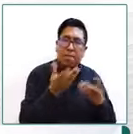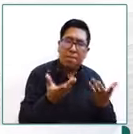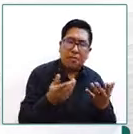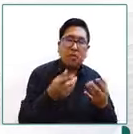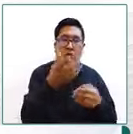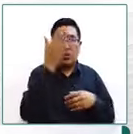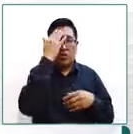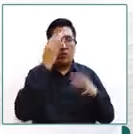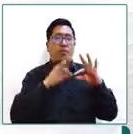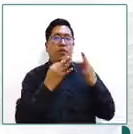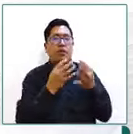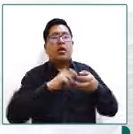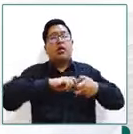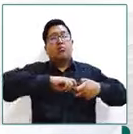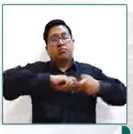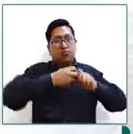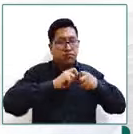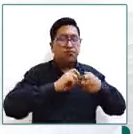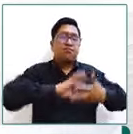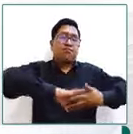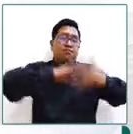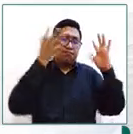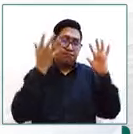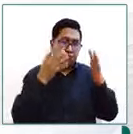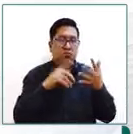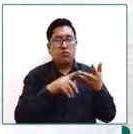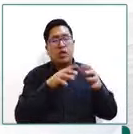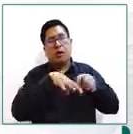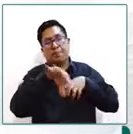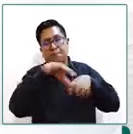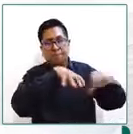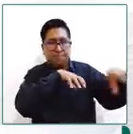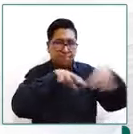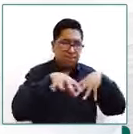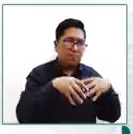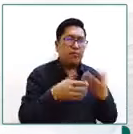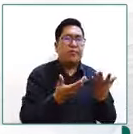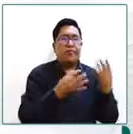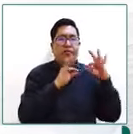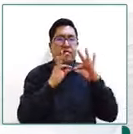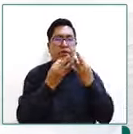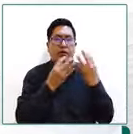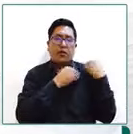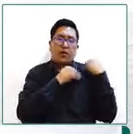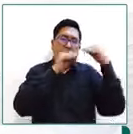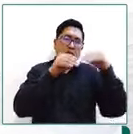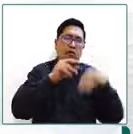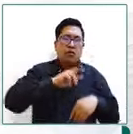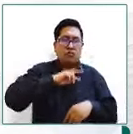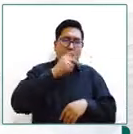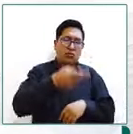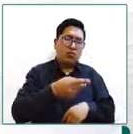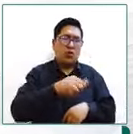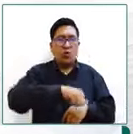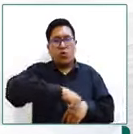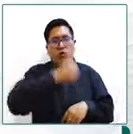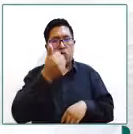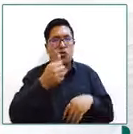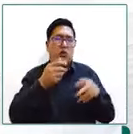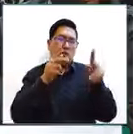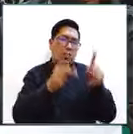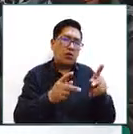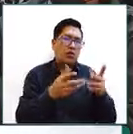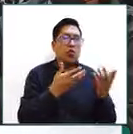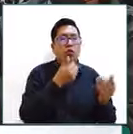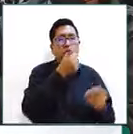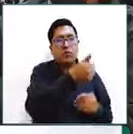multiproblemáticas o disfuncionales las familias que delegan la crianza de las niñas niños y adolescentes a